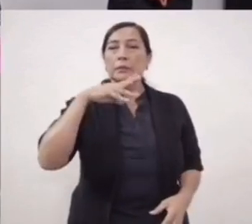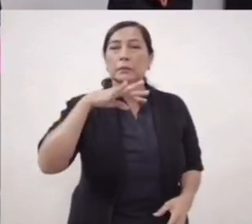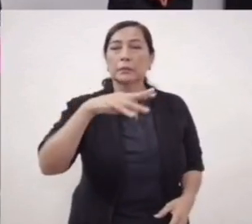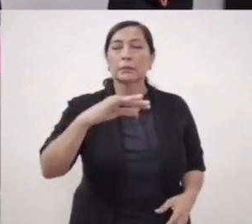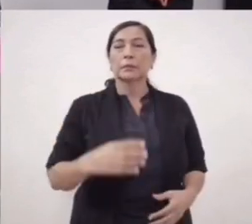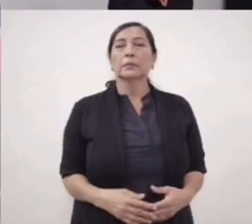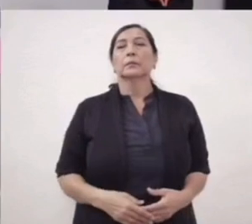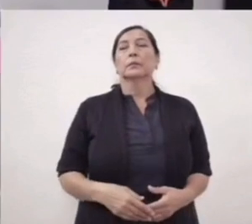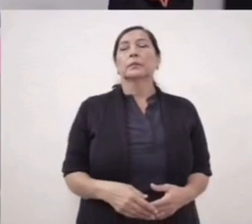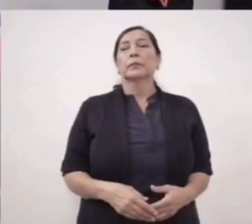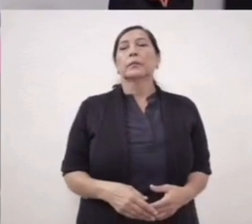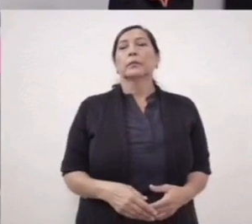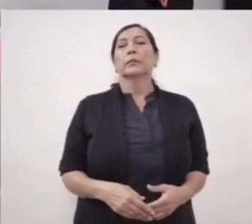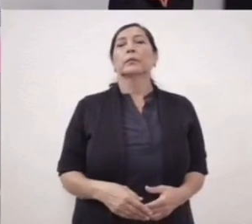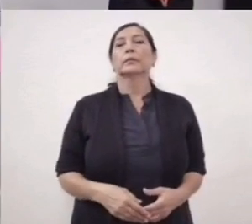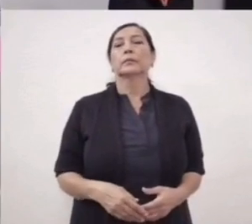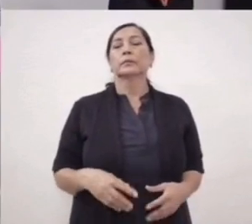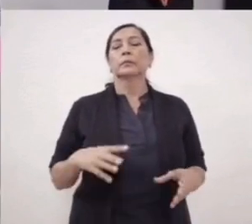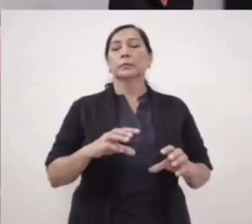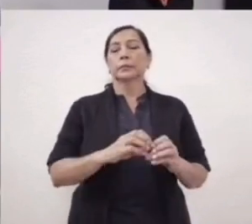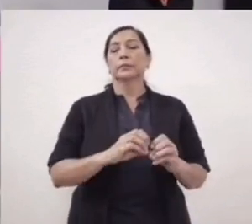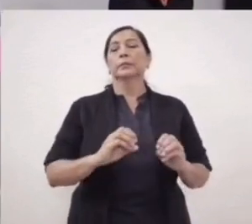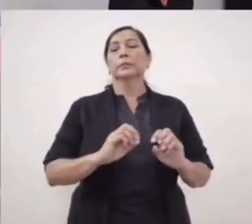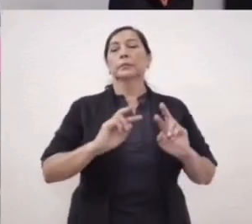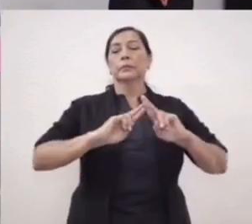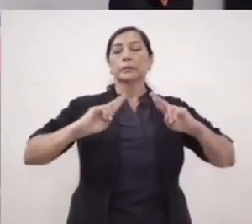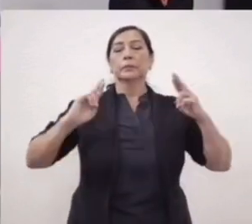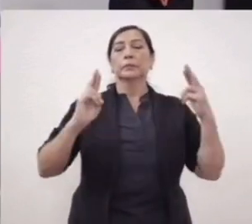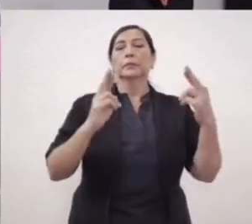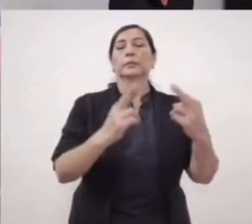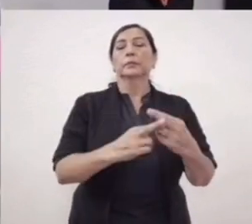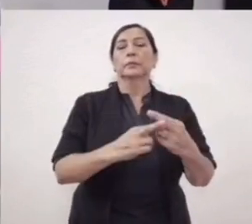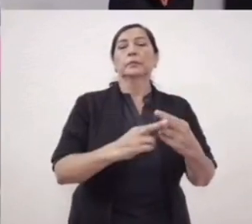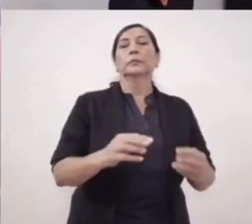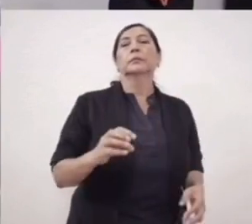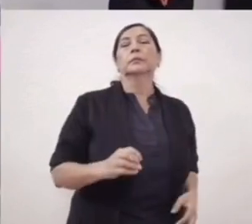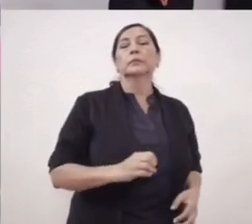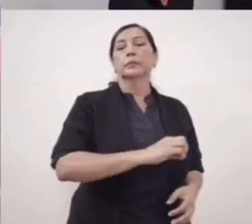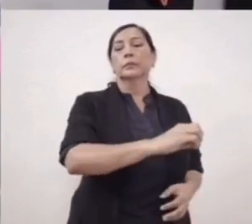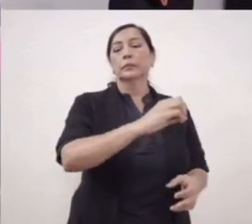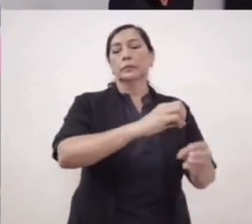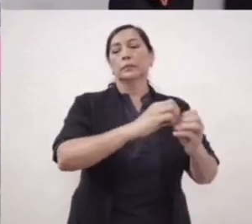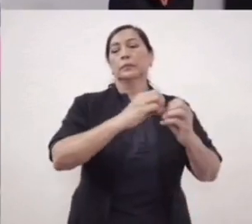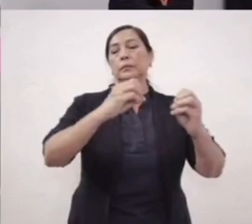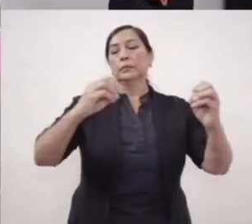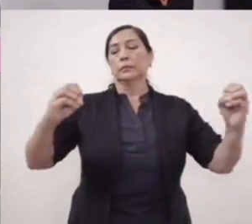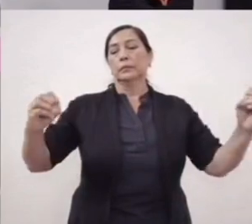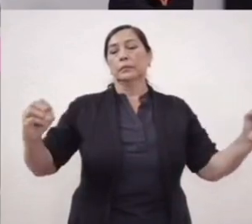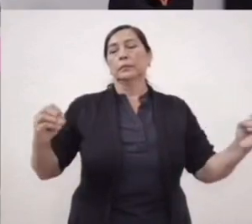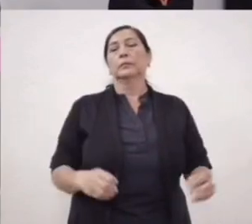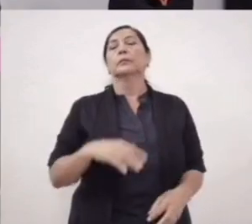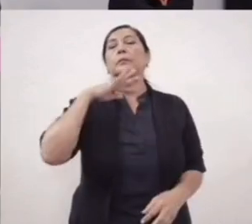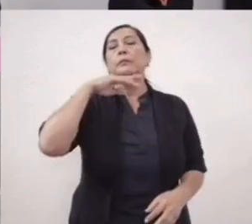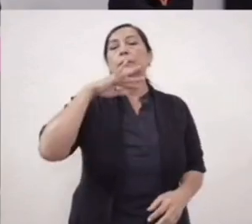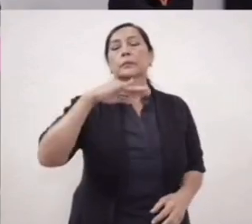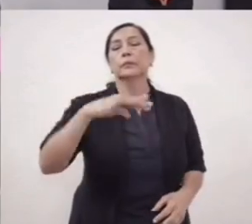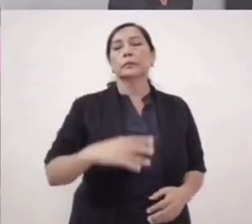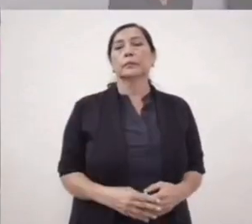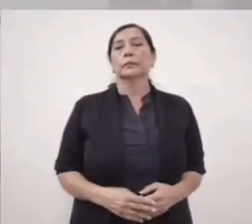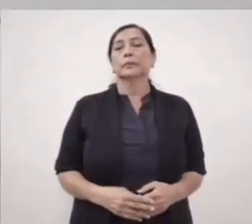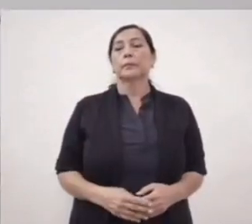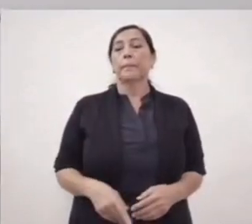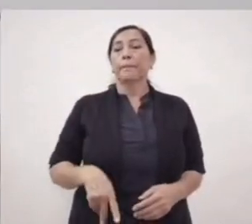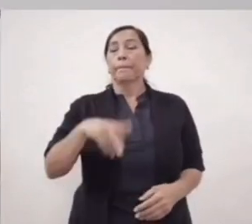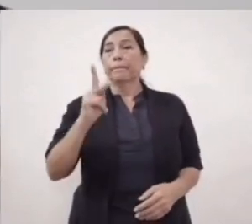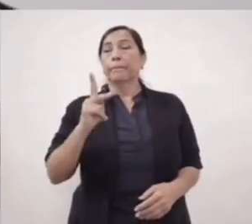de la delincuencia organizada. Hemos cortado de tajo con cualquier pacto